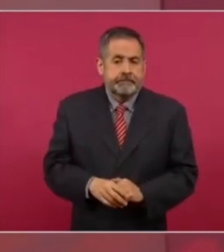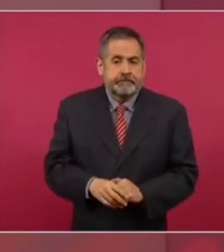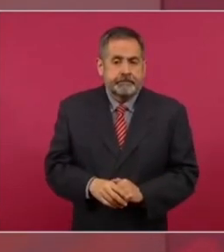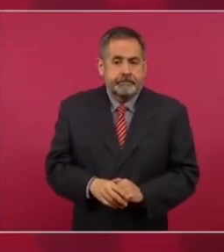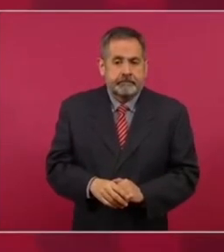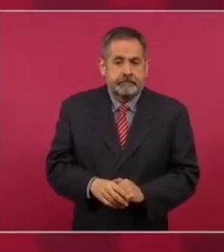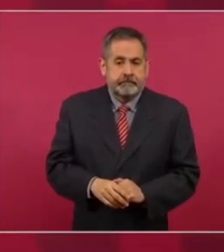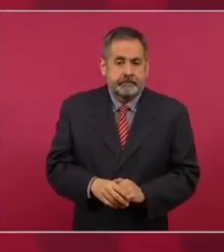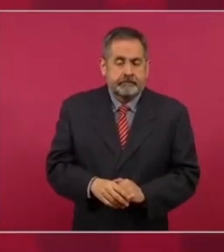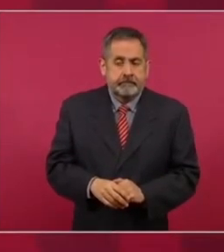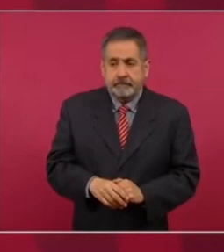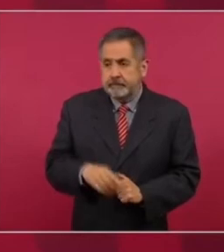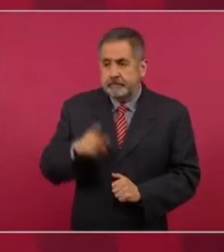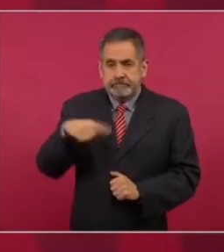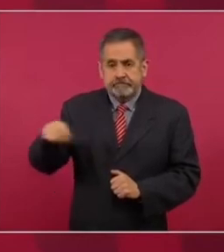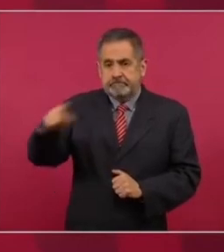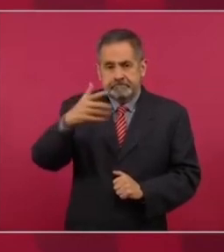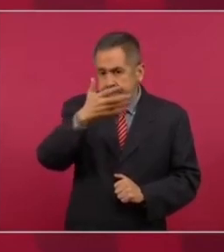no saben